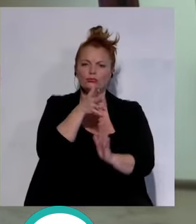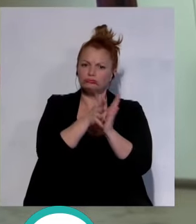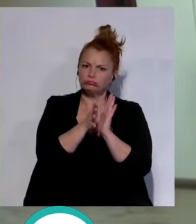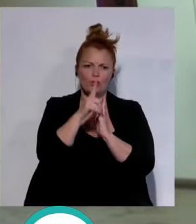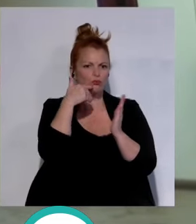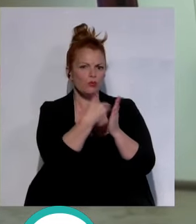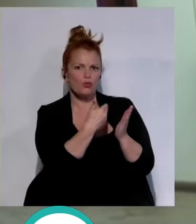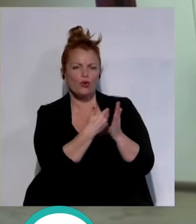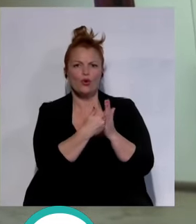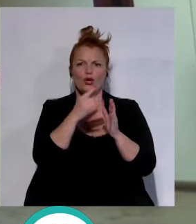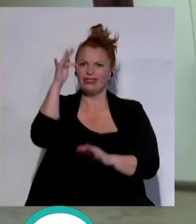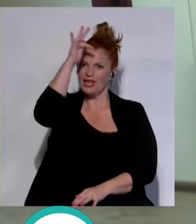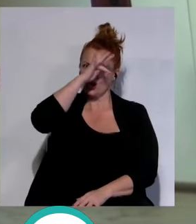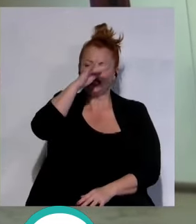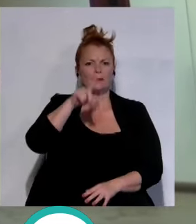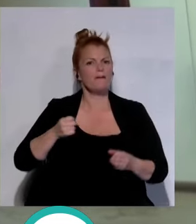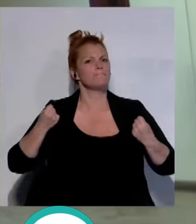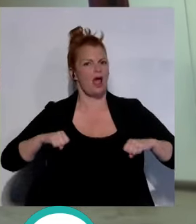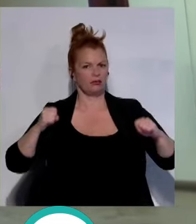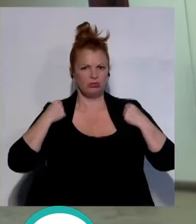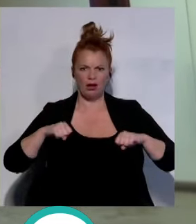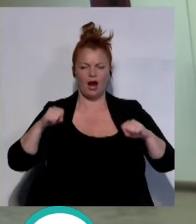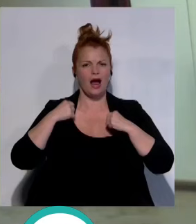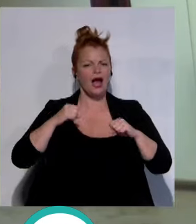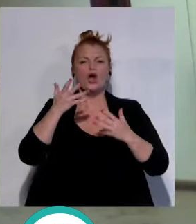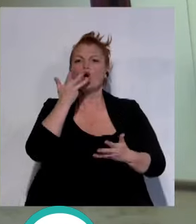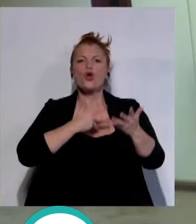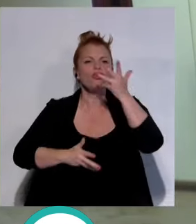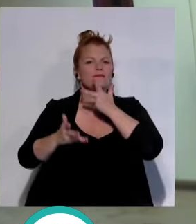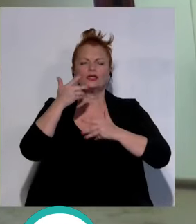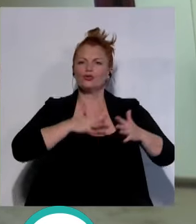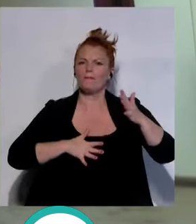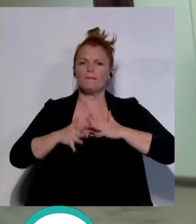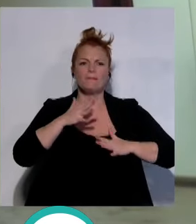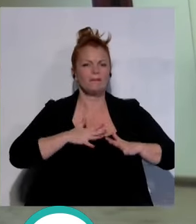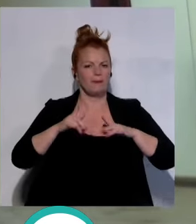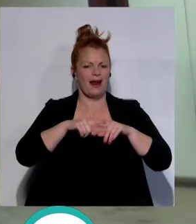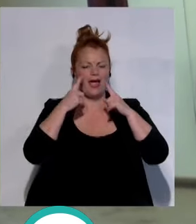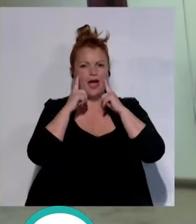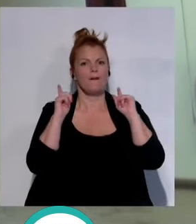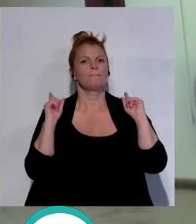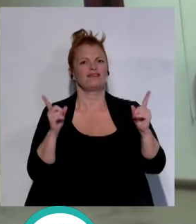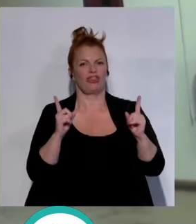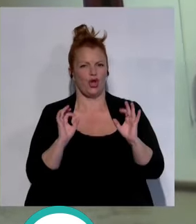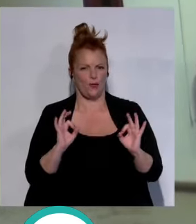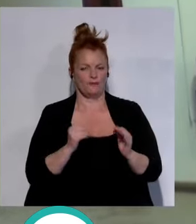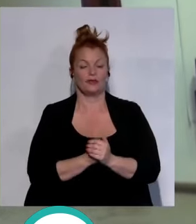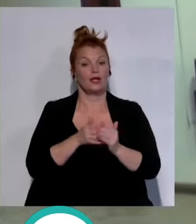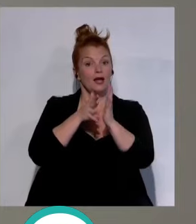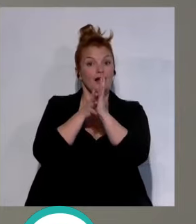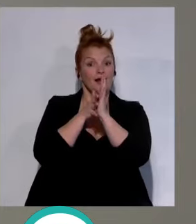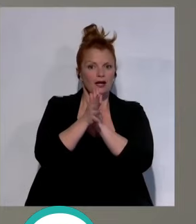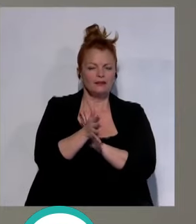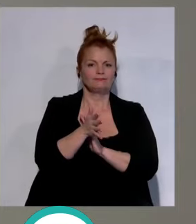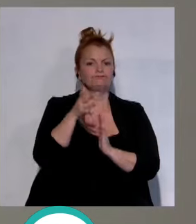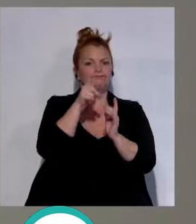demostrado tanto de forma teórica como práctica conocimientos básicos de autoprotección queremos de alguna manera explicarles a